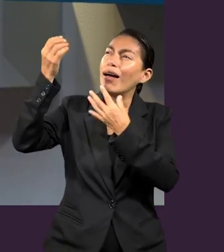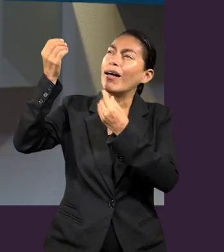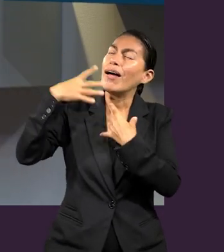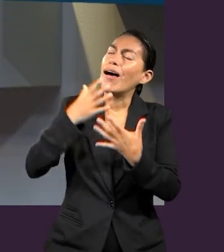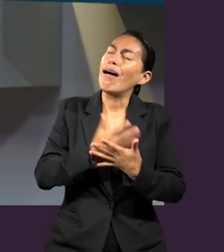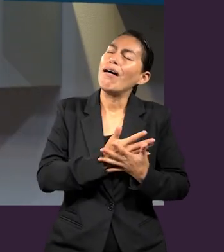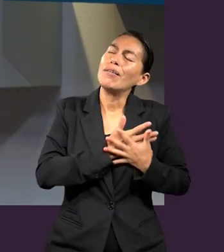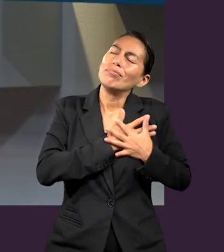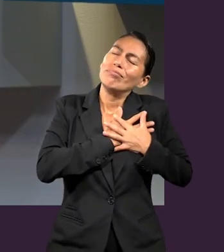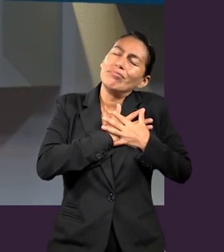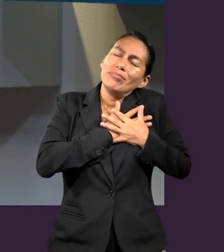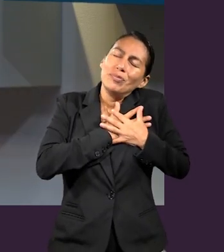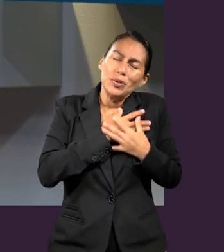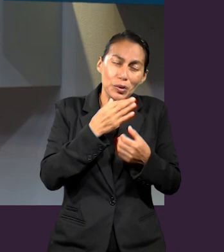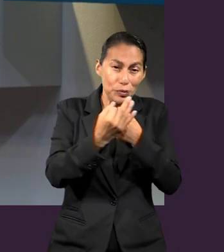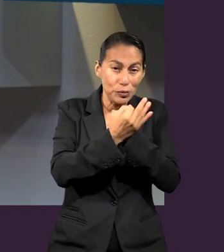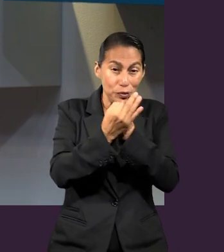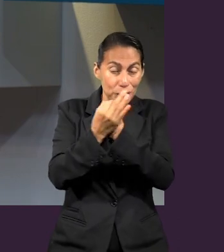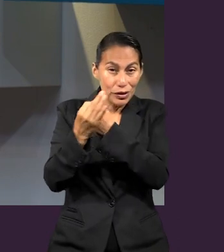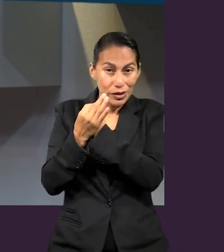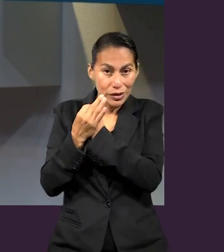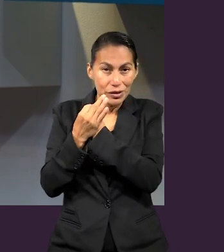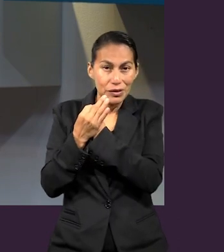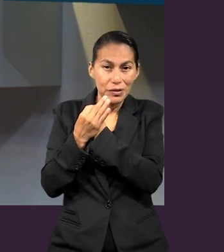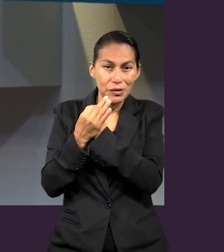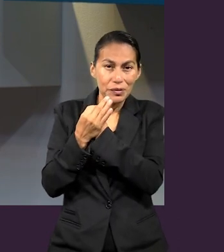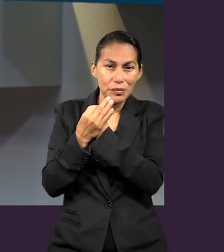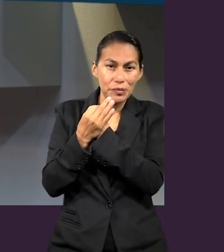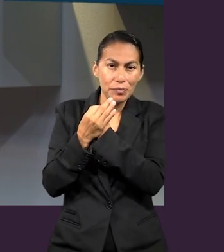Jesús, su amor, su protección.